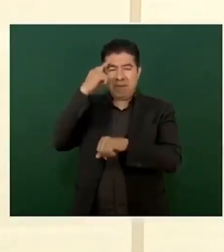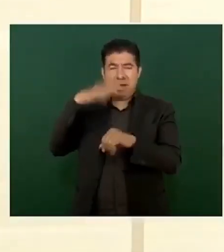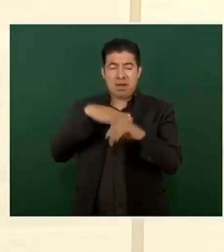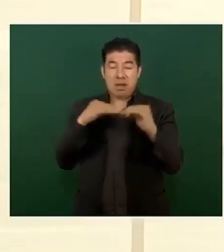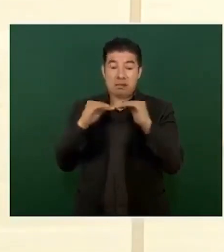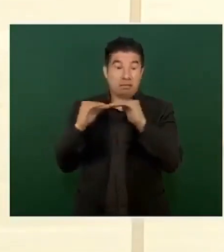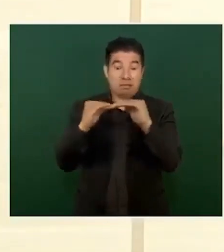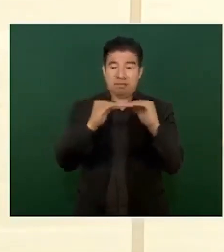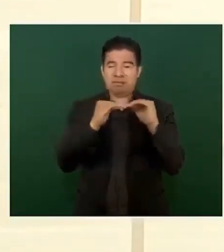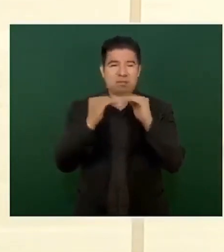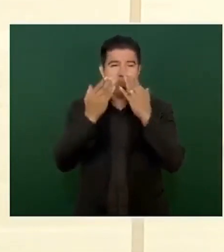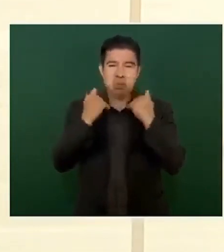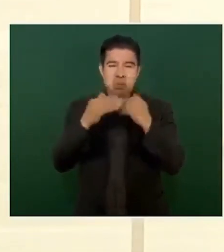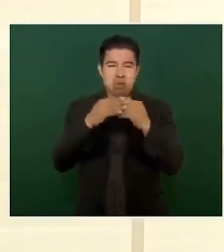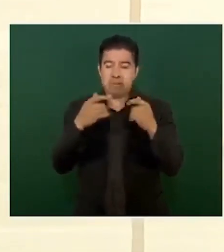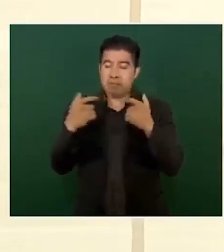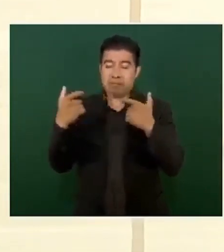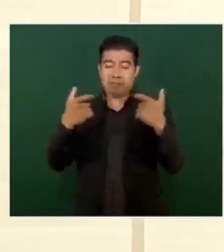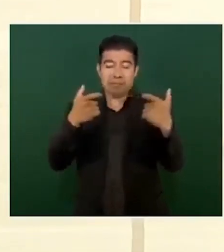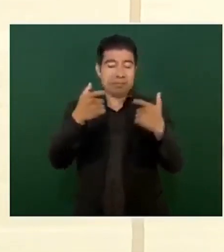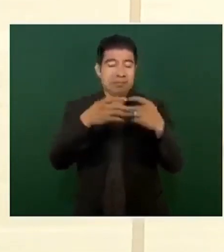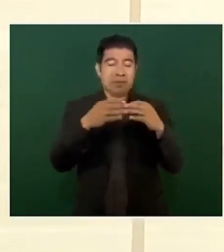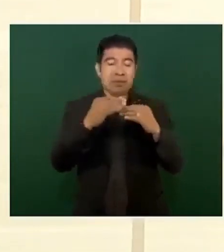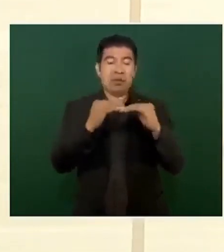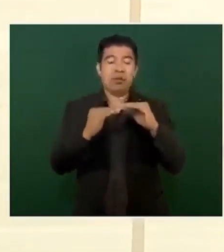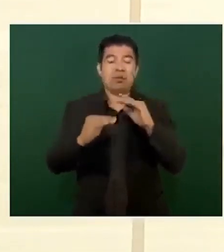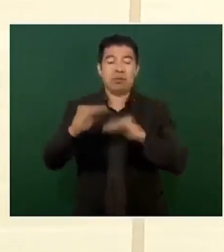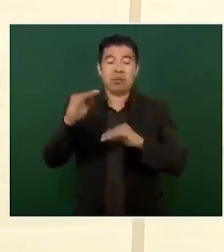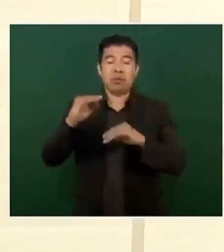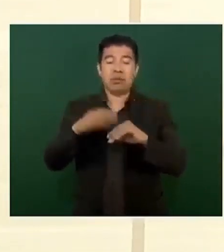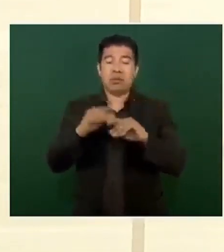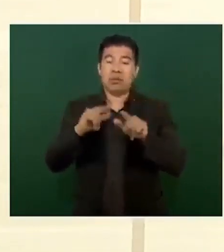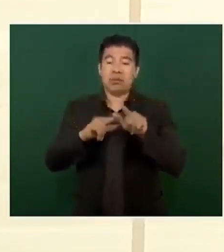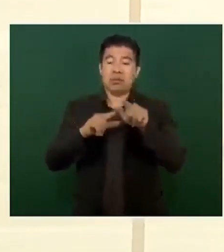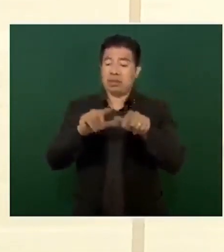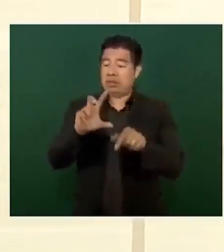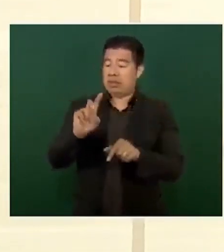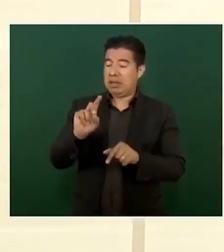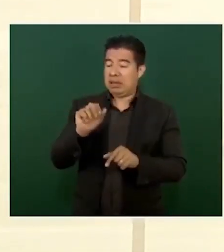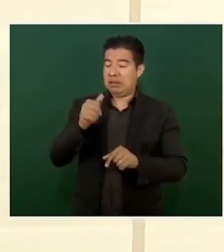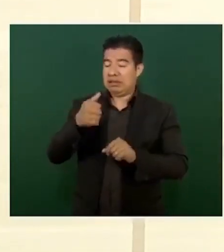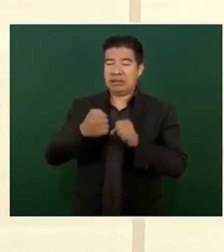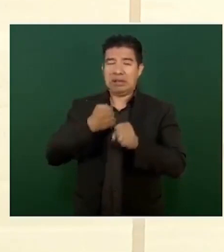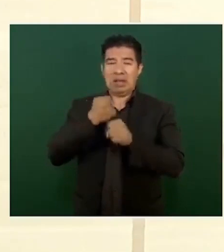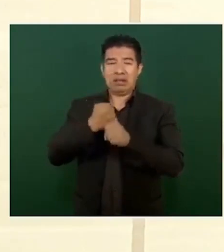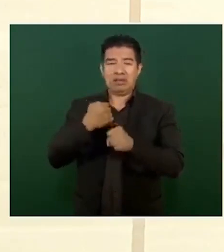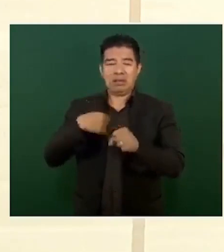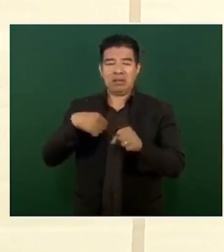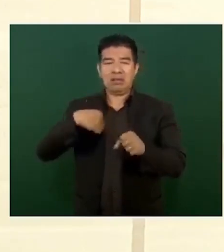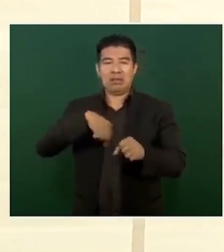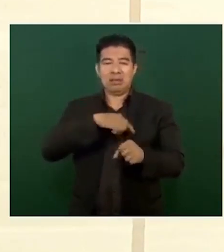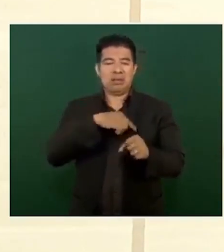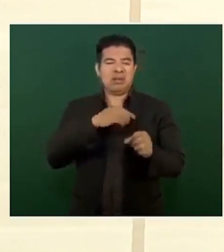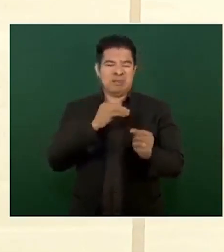económica Neoliberal Que durante 36 años Se impuso En nuestro país